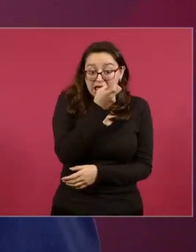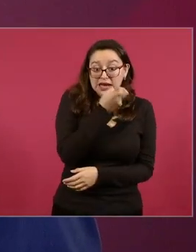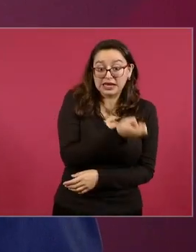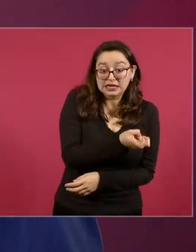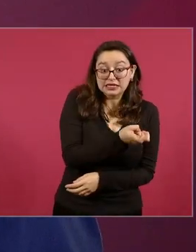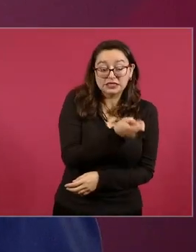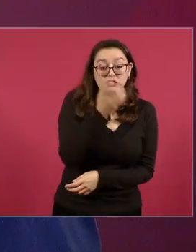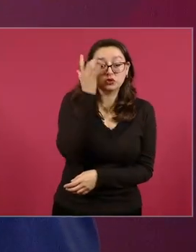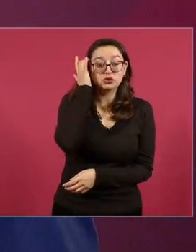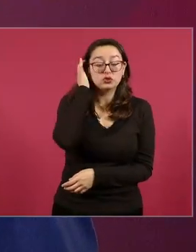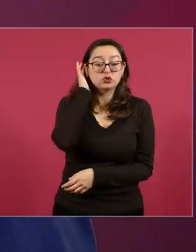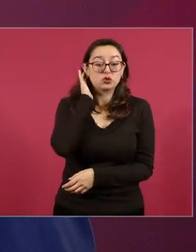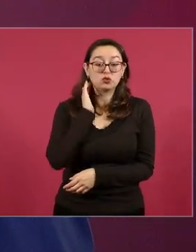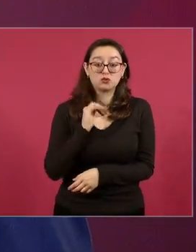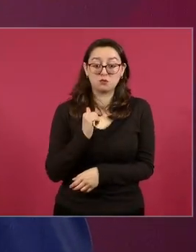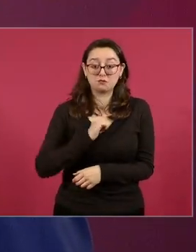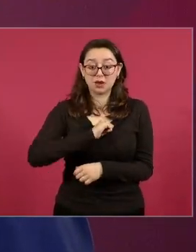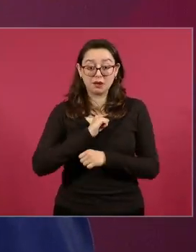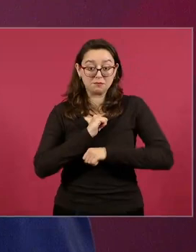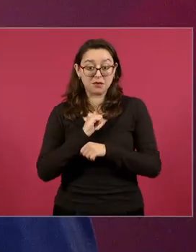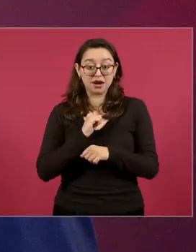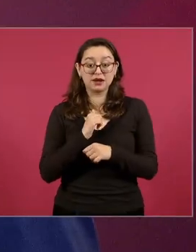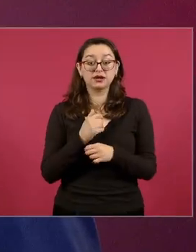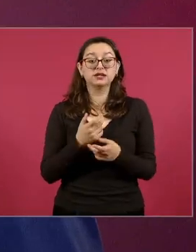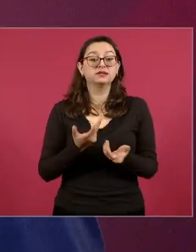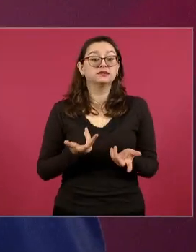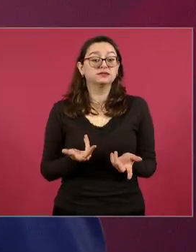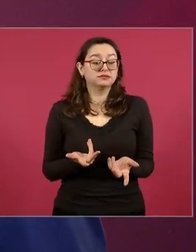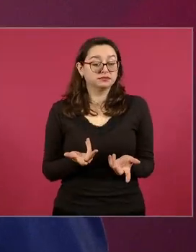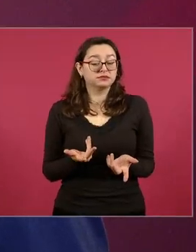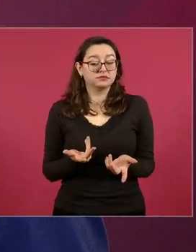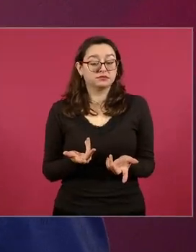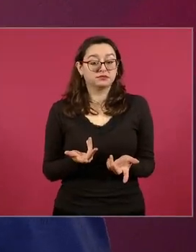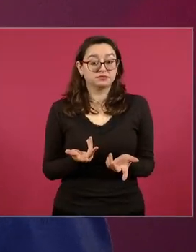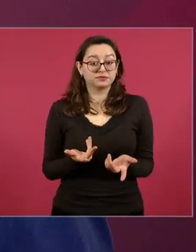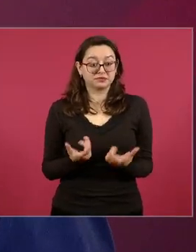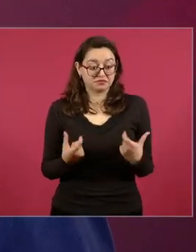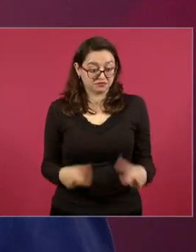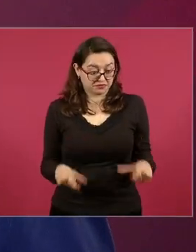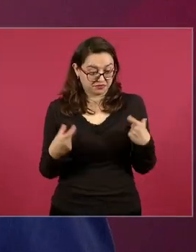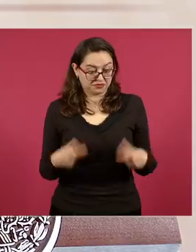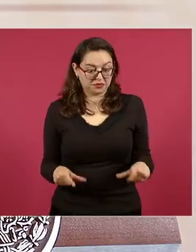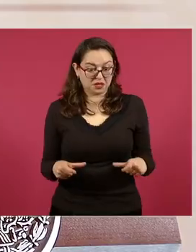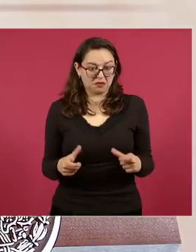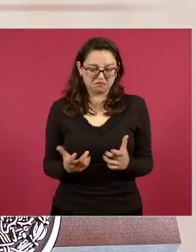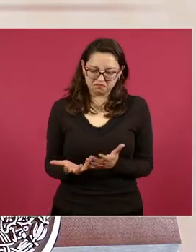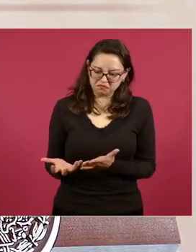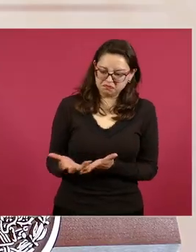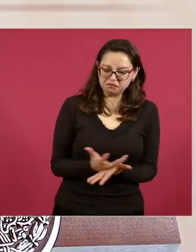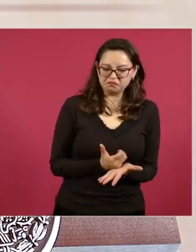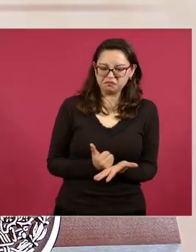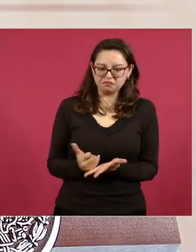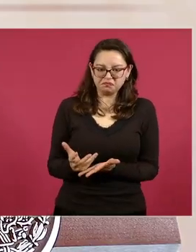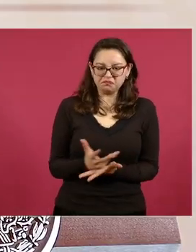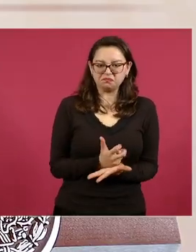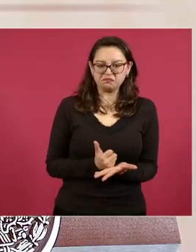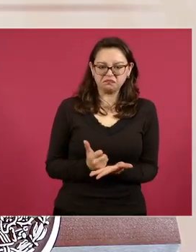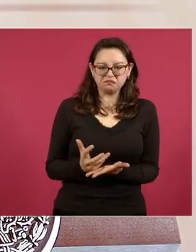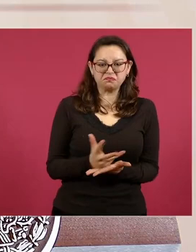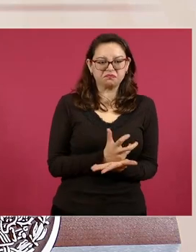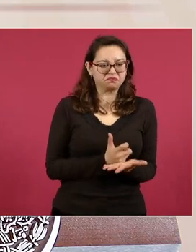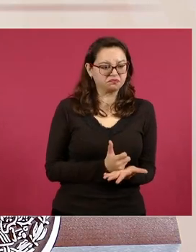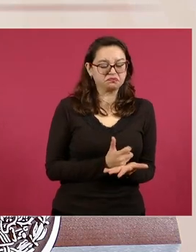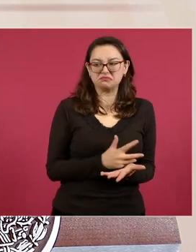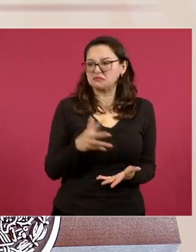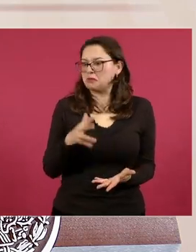haya influyentismo para que se enriquezcan en un país